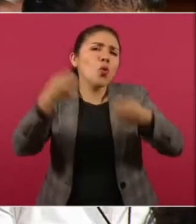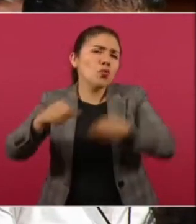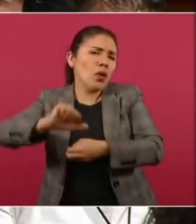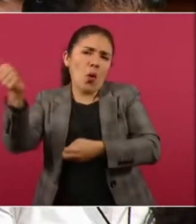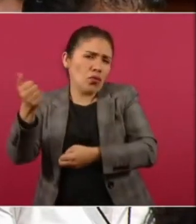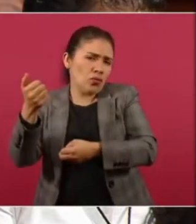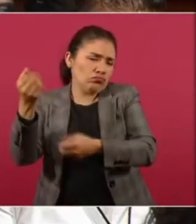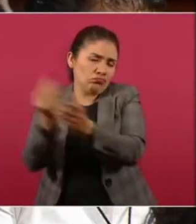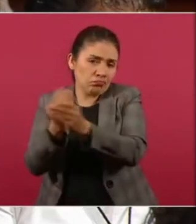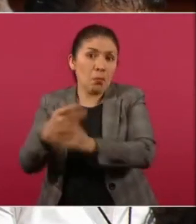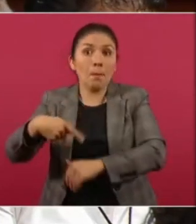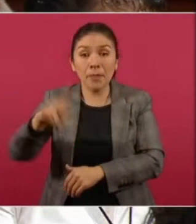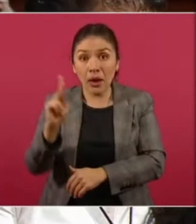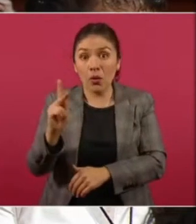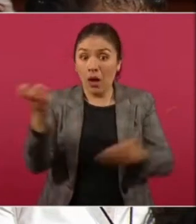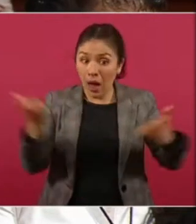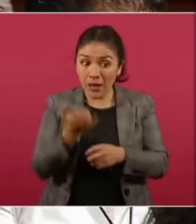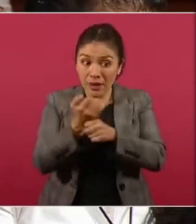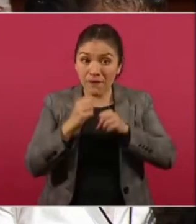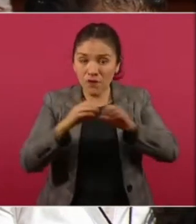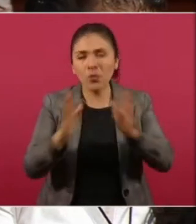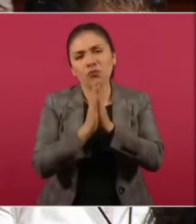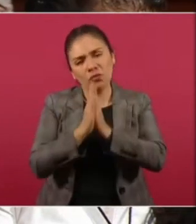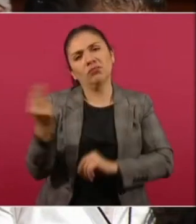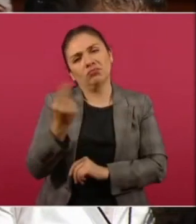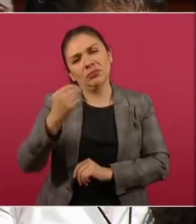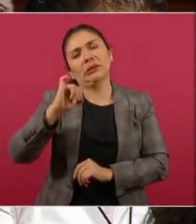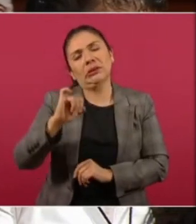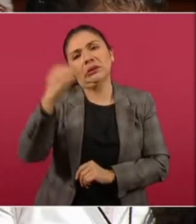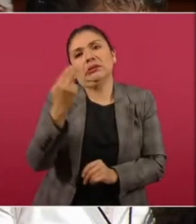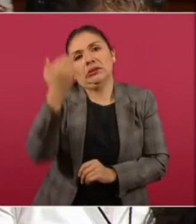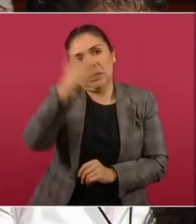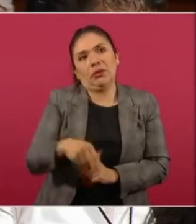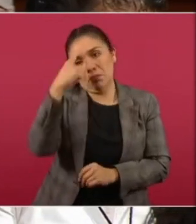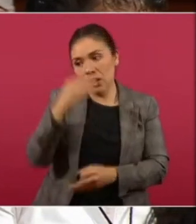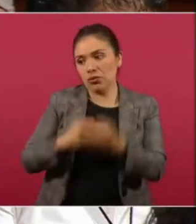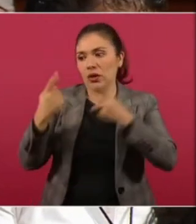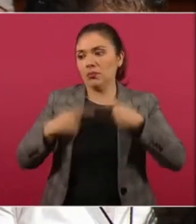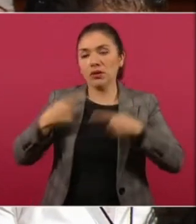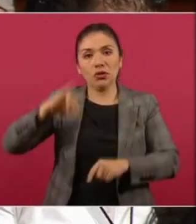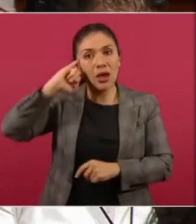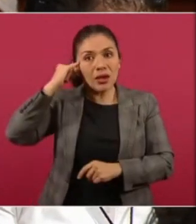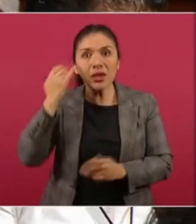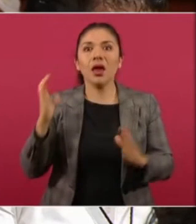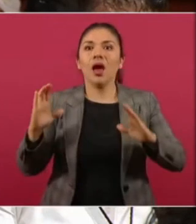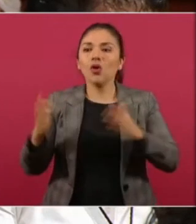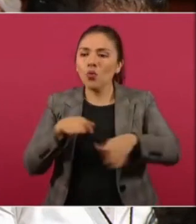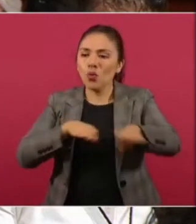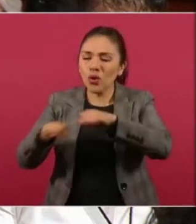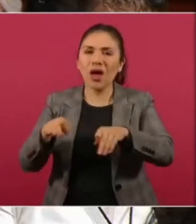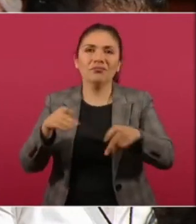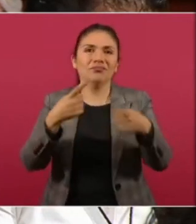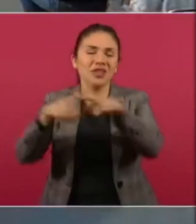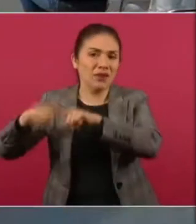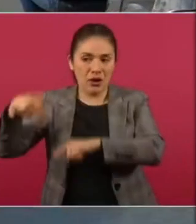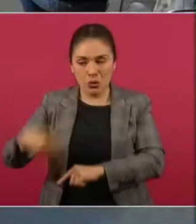preguntarle al presidente y ella pues muy exigente y muy altanera pues le está exigiendo